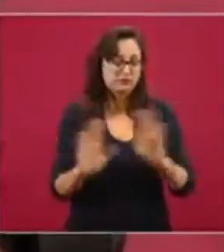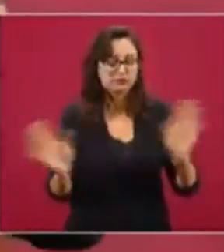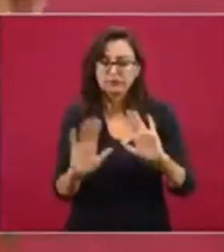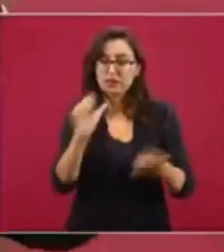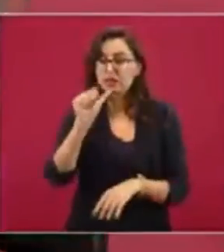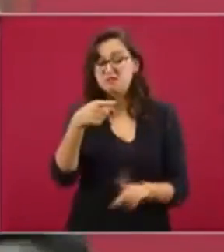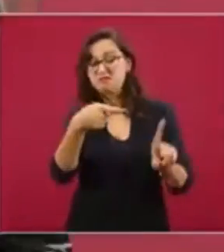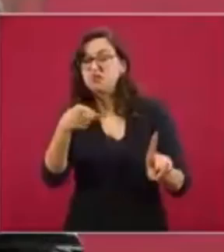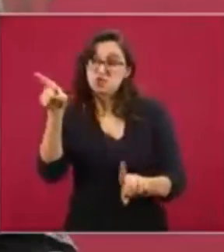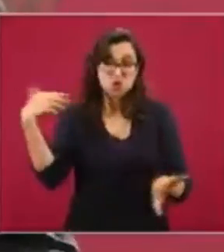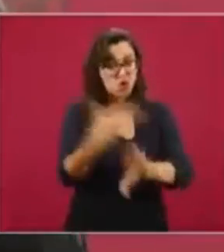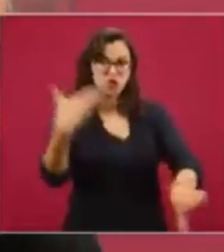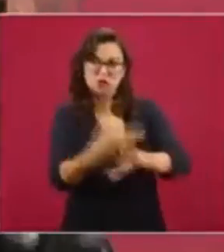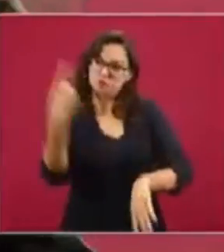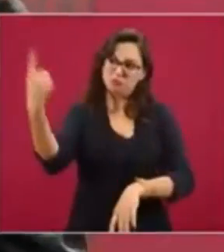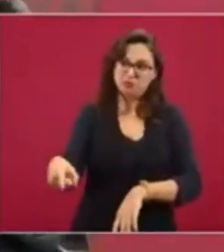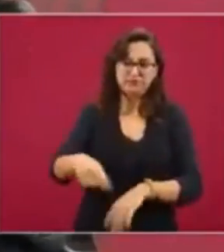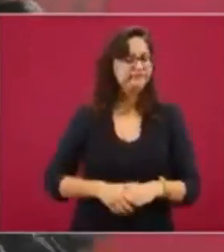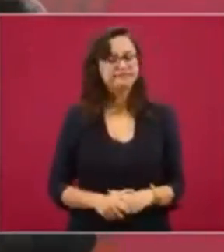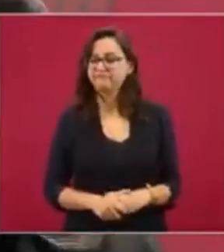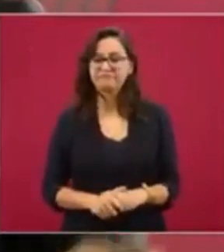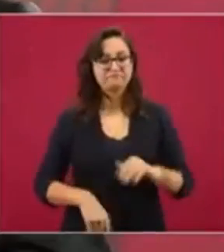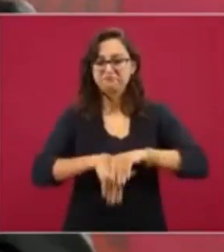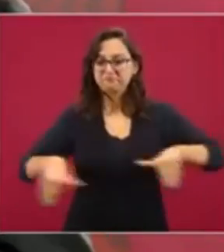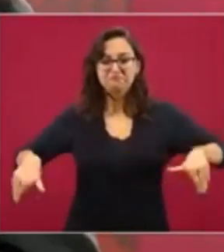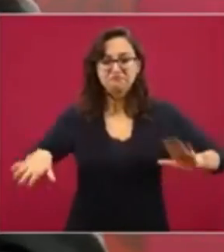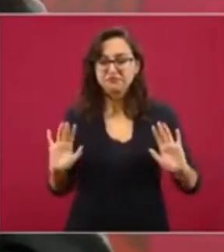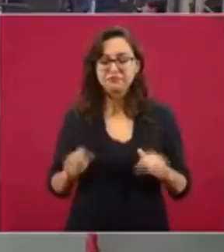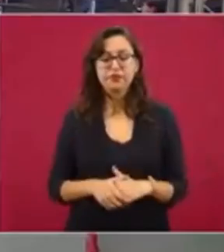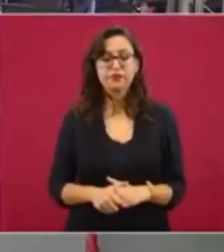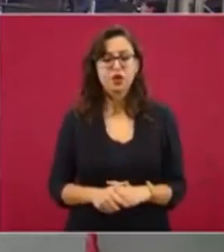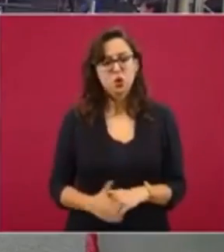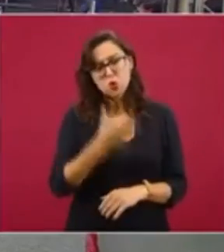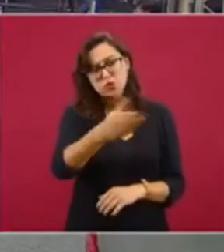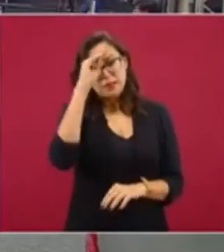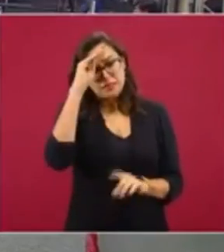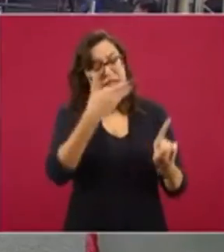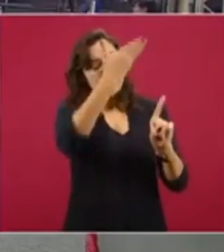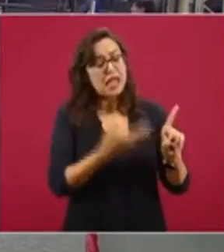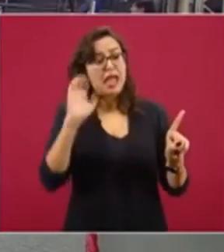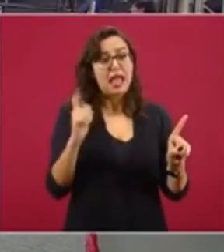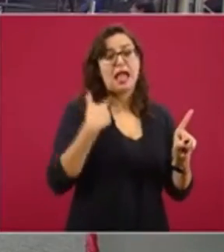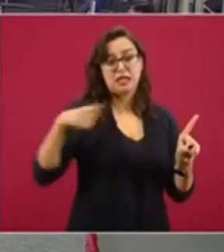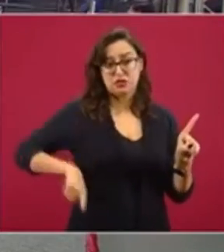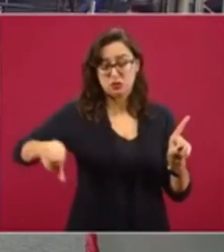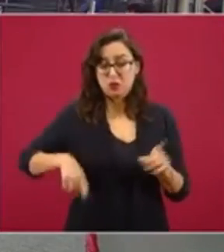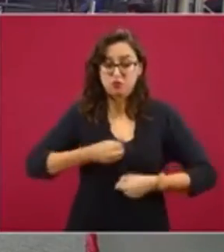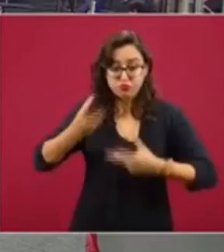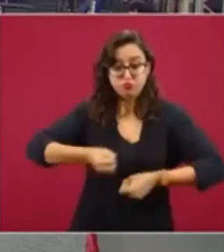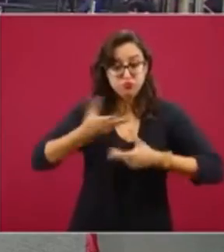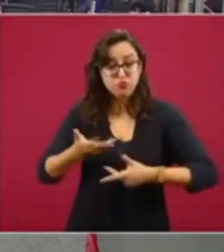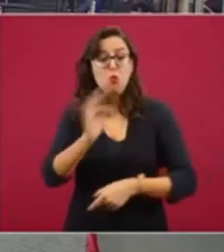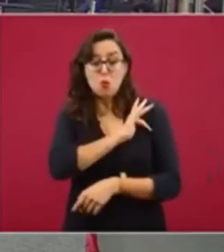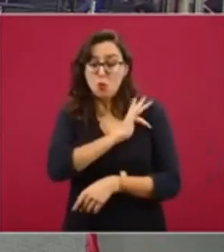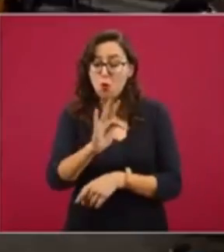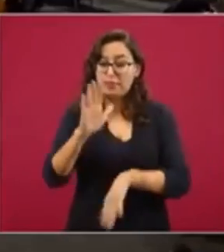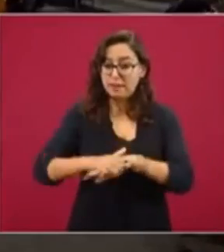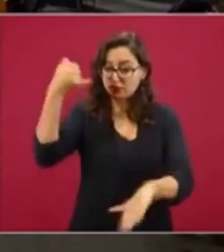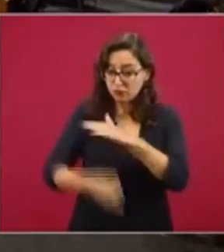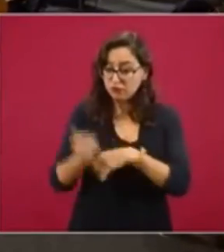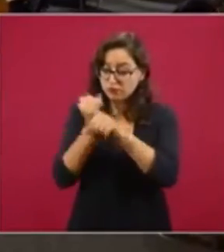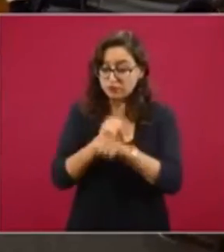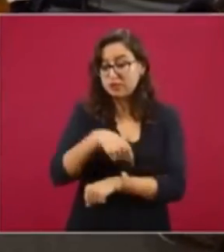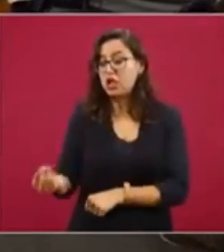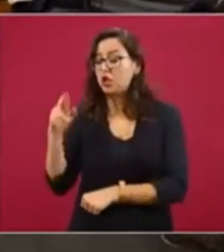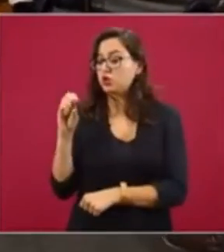perjudicar a otras personas. No hacemos eso. Confía que la colaboración de este exfuncionario pueda dar un mayor avance en las investigaciones de la estafa maestra,